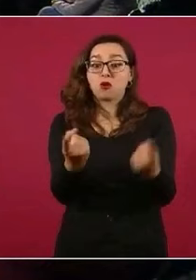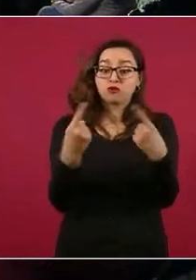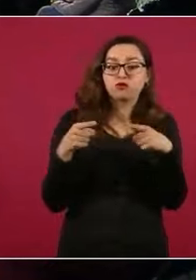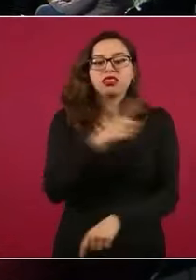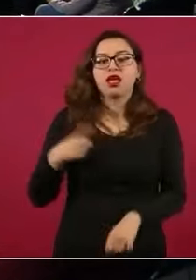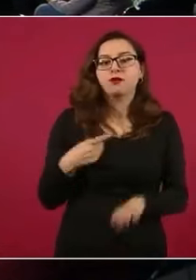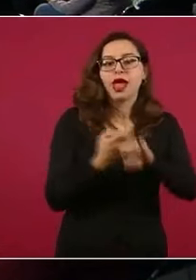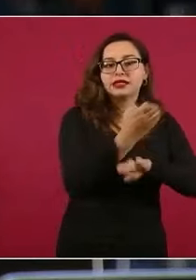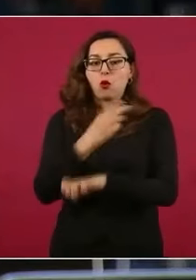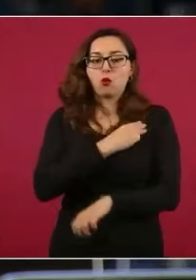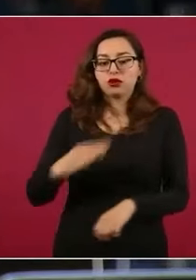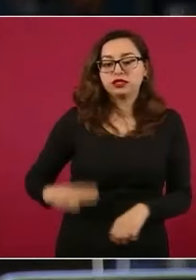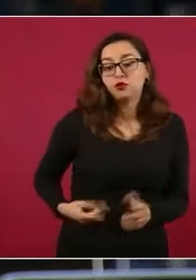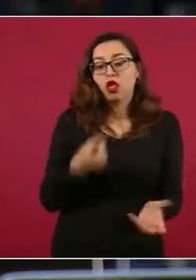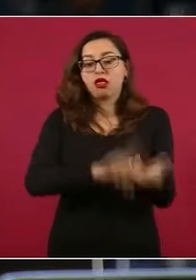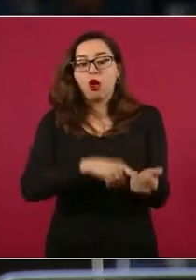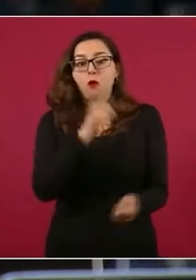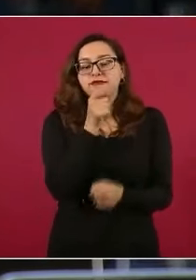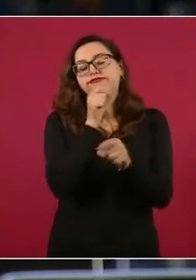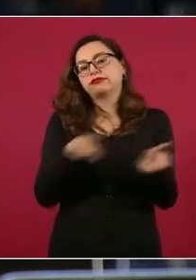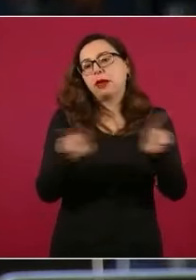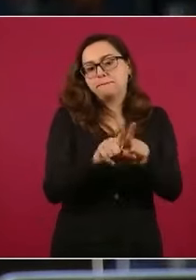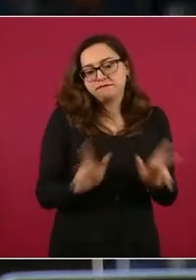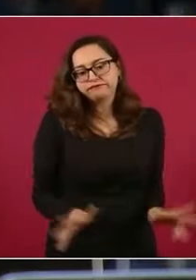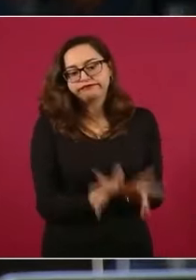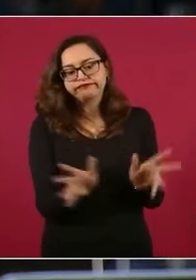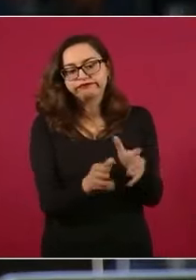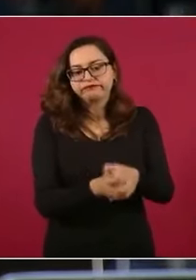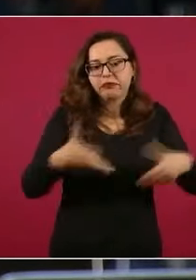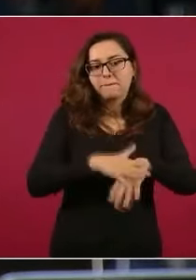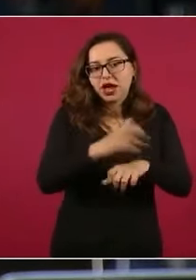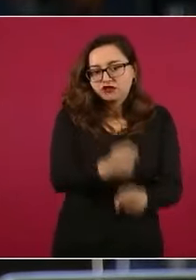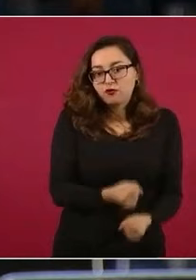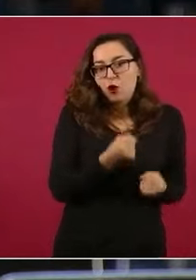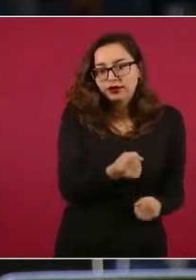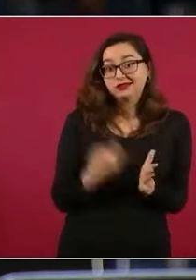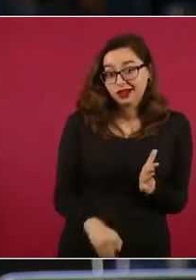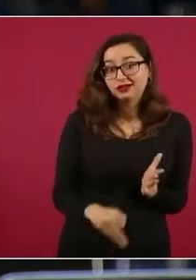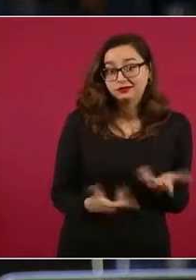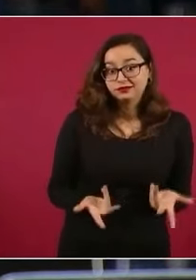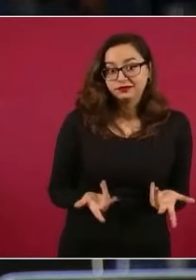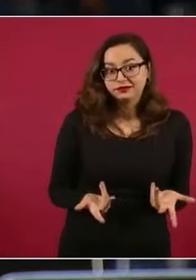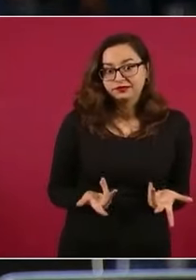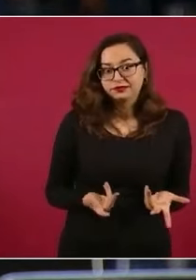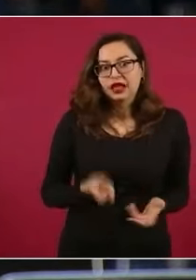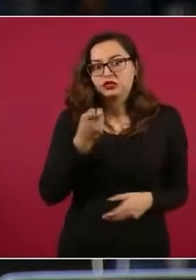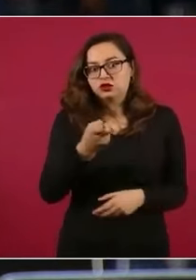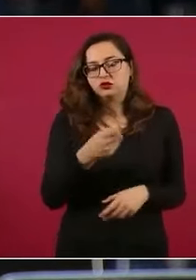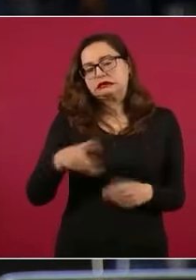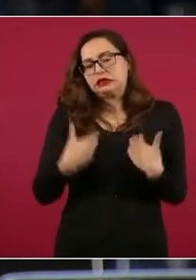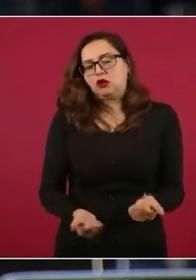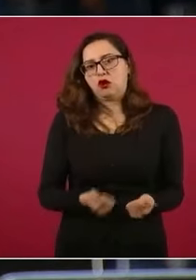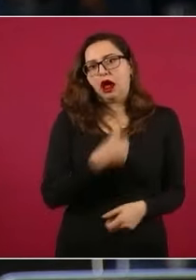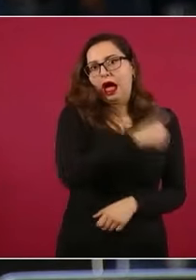estrategia nacional, perdón, para fortalecer las policías locales. Que eso está faltando. Depende mucho de los estados, pero